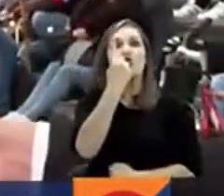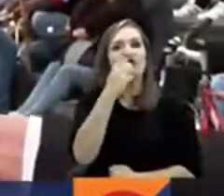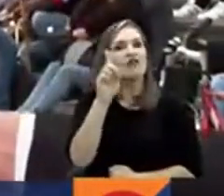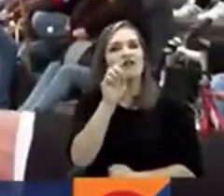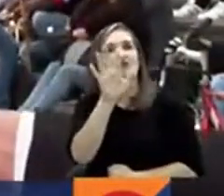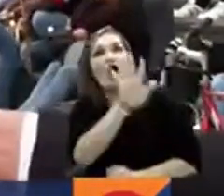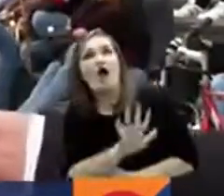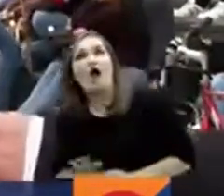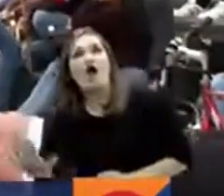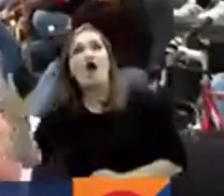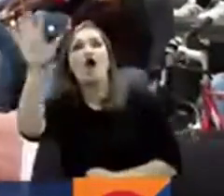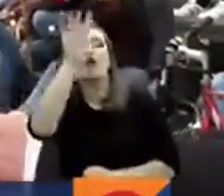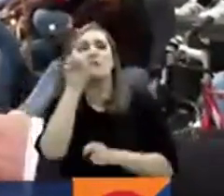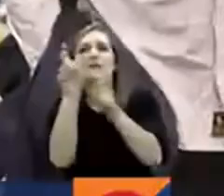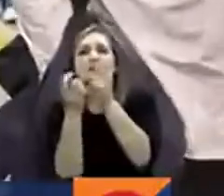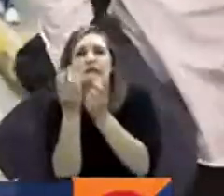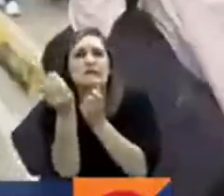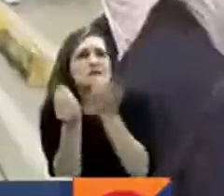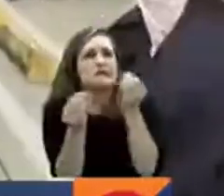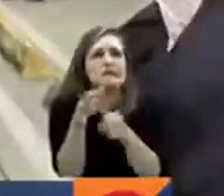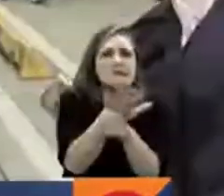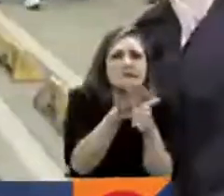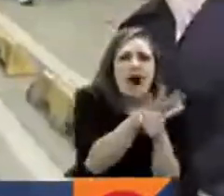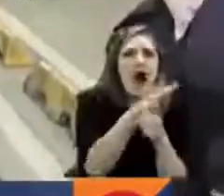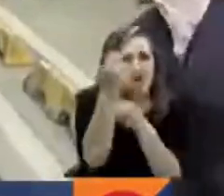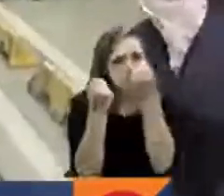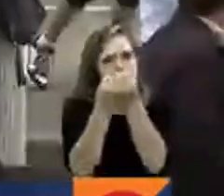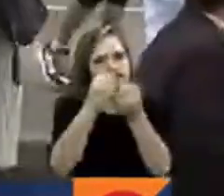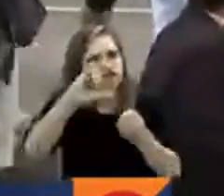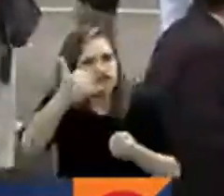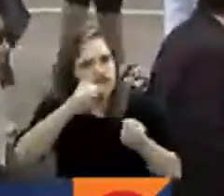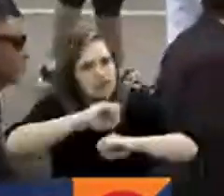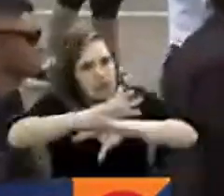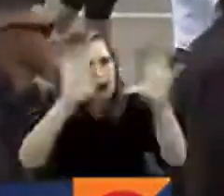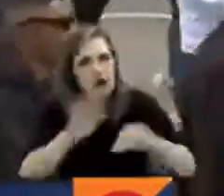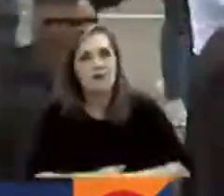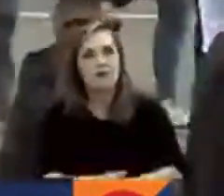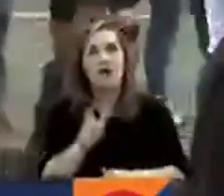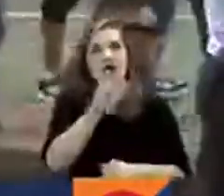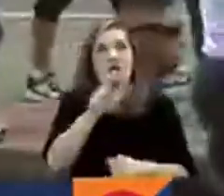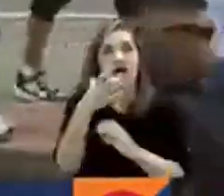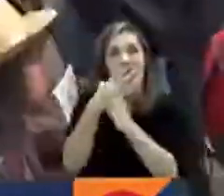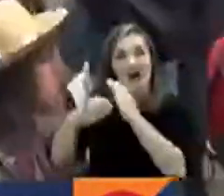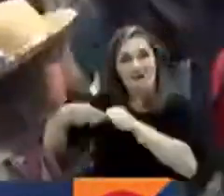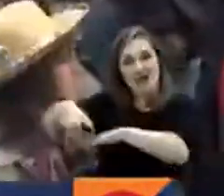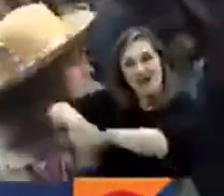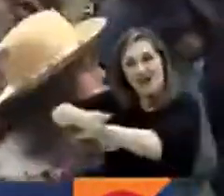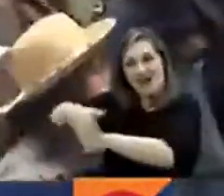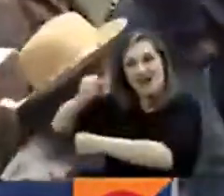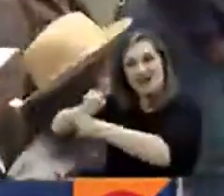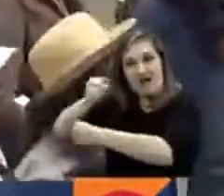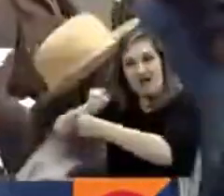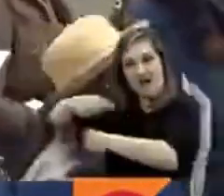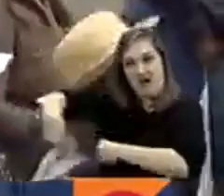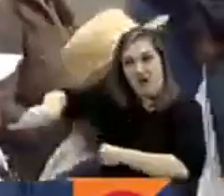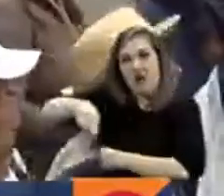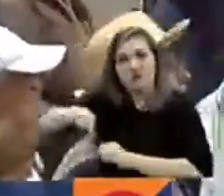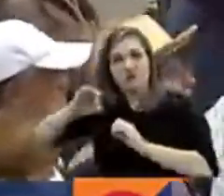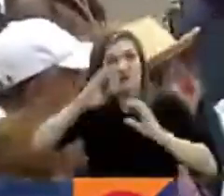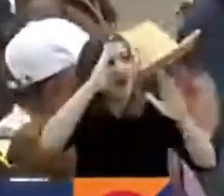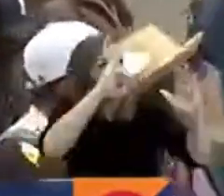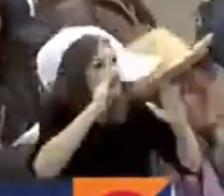una población vulnerable. Los vendedores ambulantes esperan que la reforma les traiga atención de calidad.